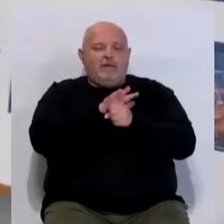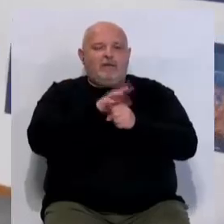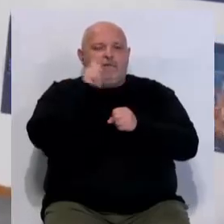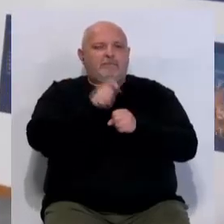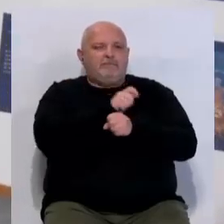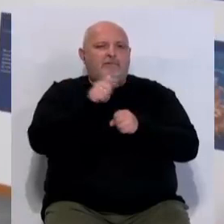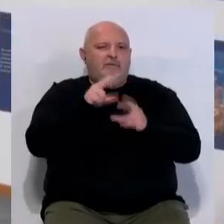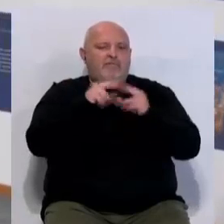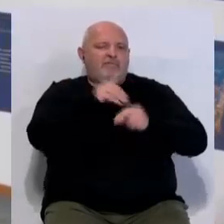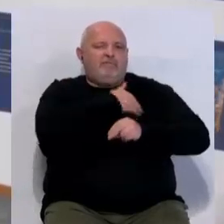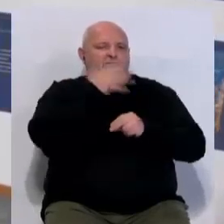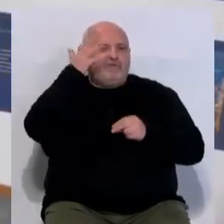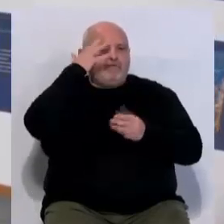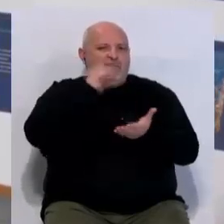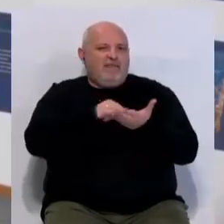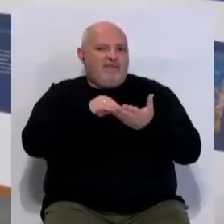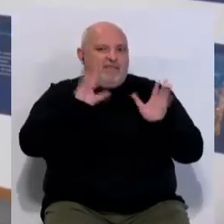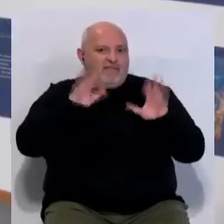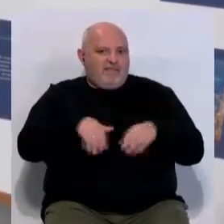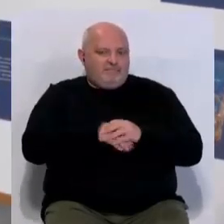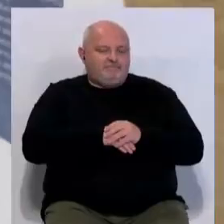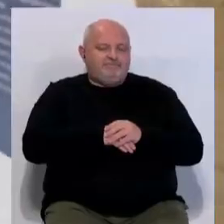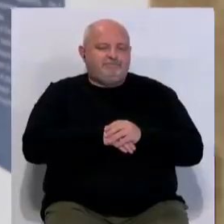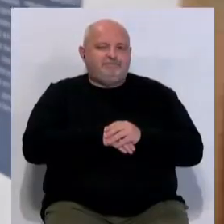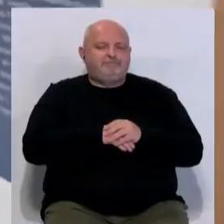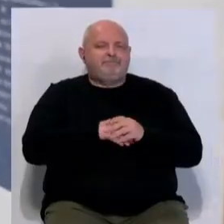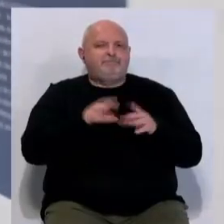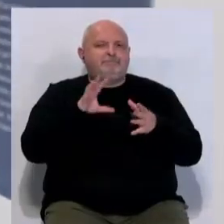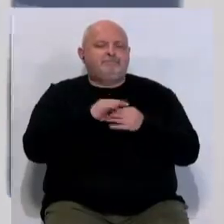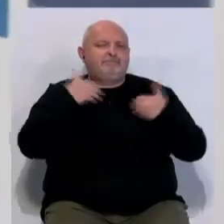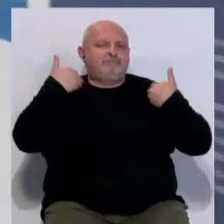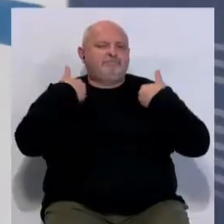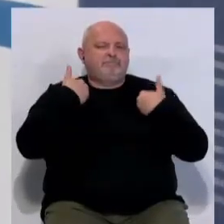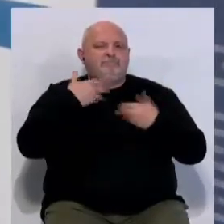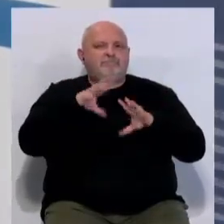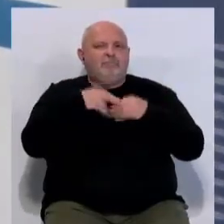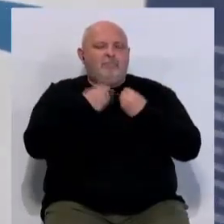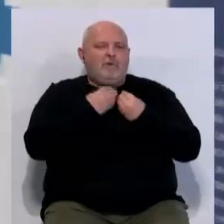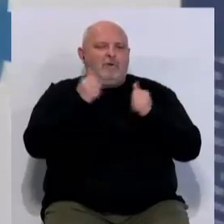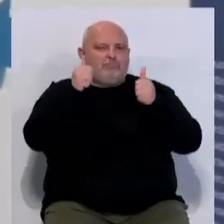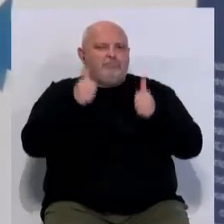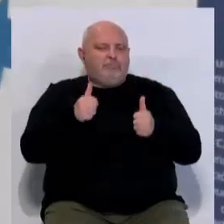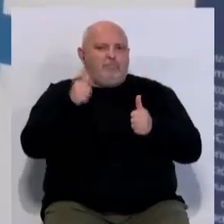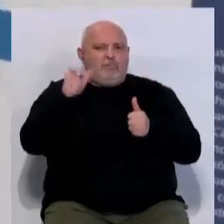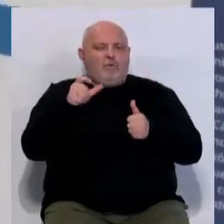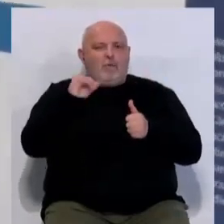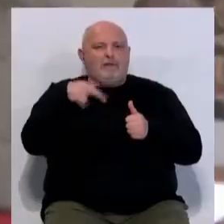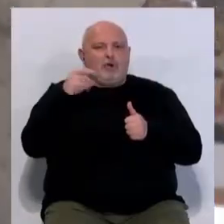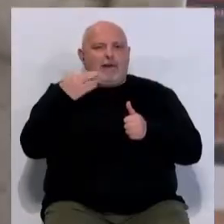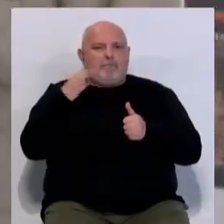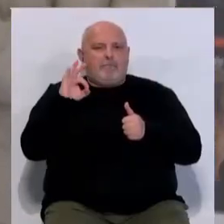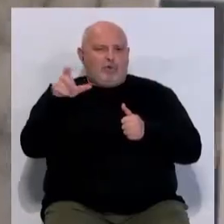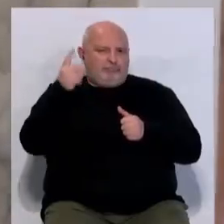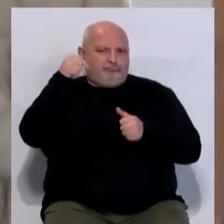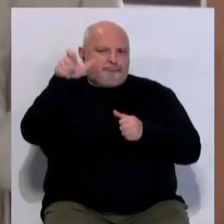ha inaugurado en la Facultad de Filosofía y Letras de Cádiz. Una muestra comisariada por el graduado en Humanidades Juan Antonio Carpio y que está